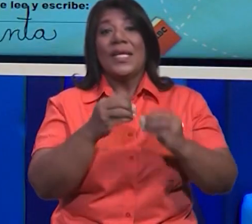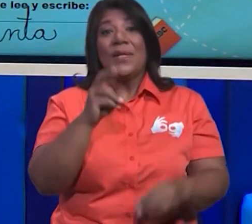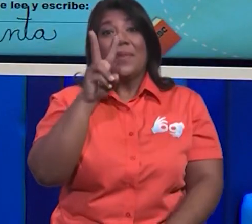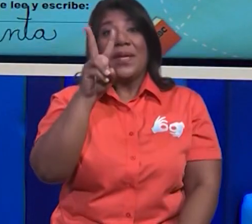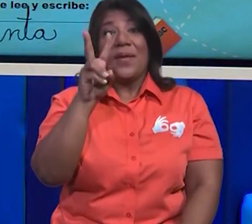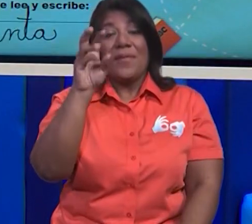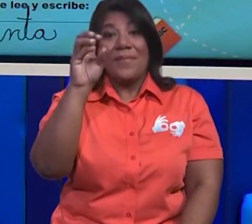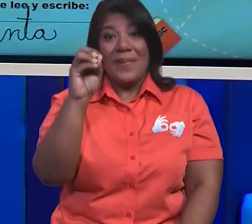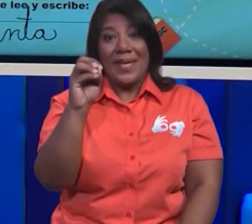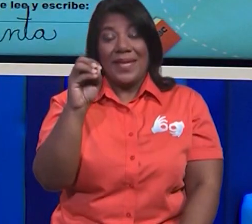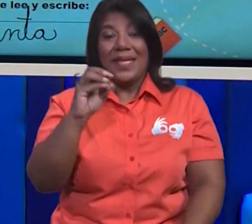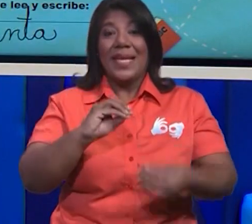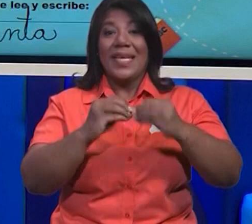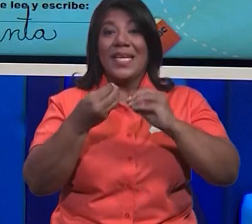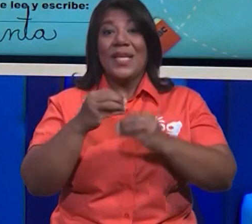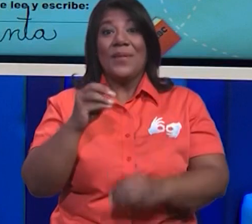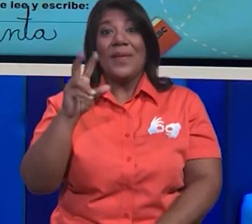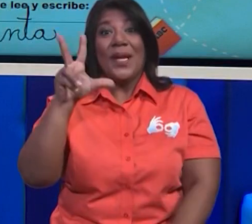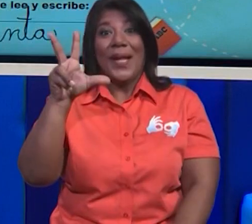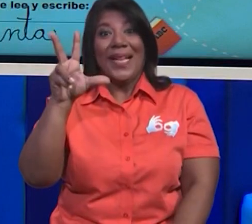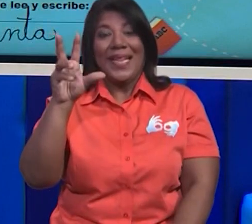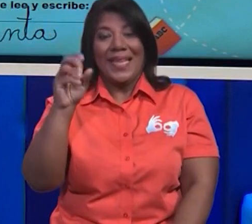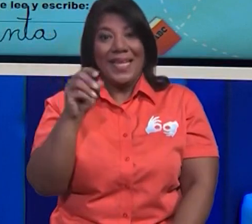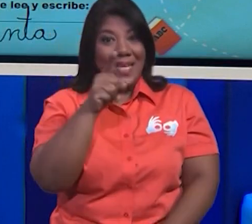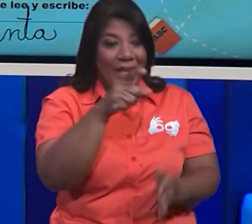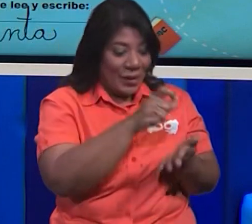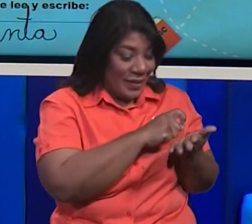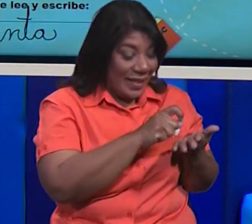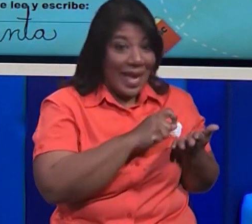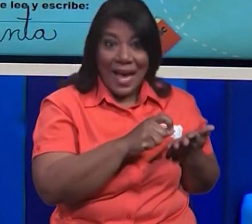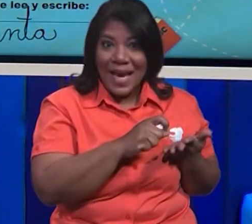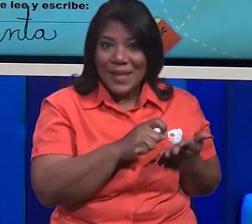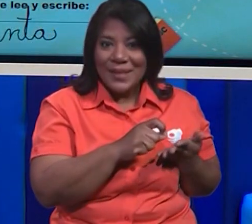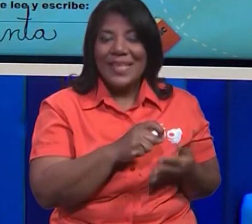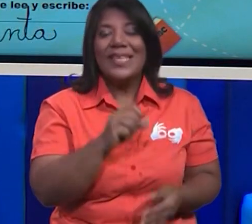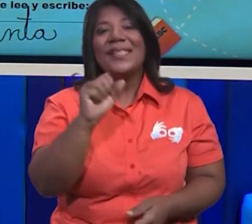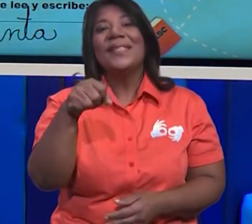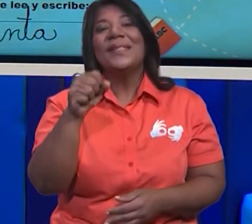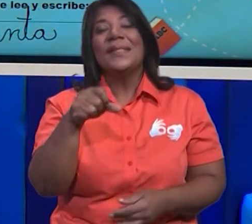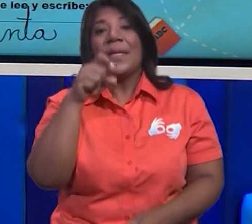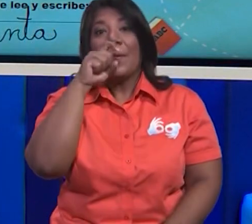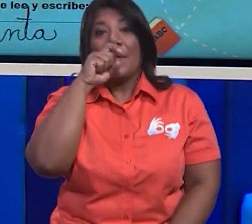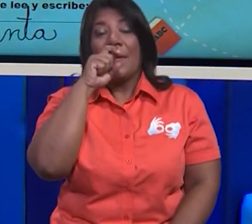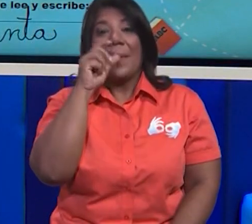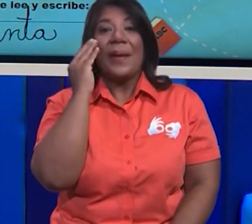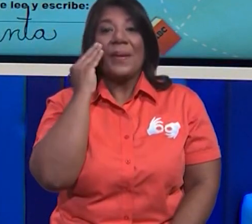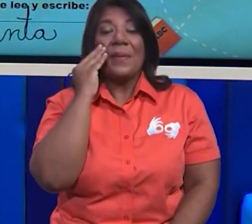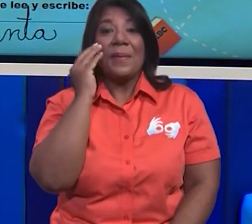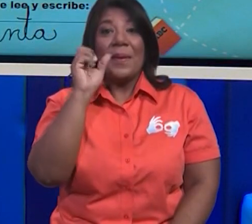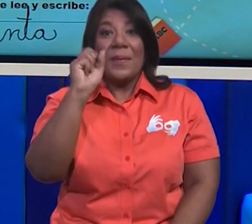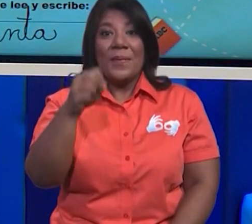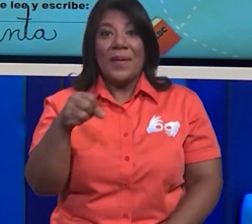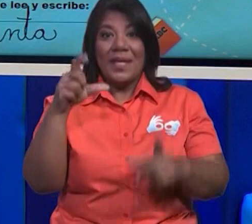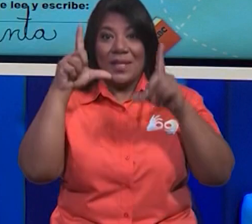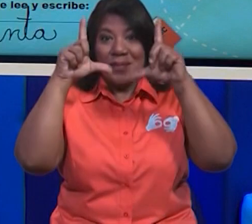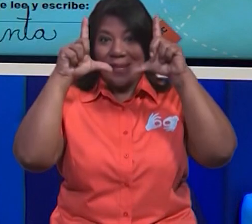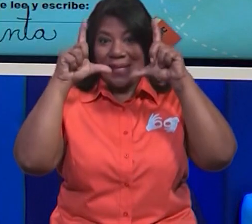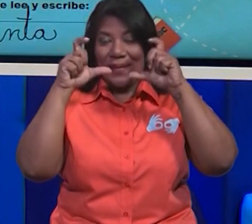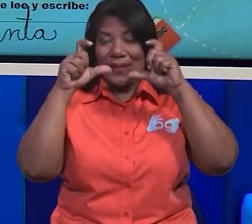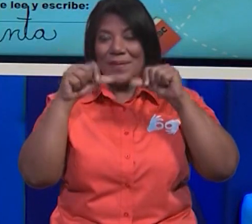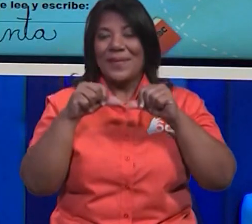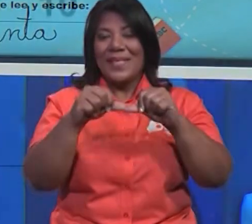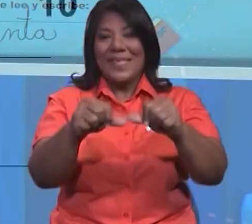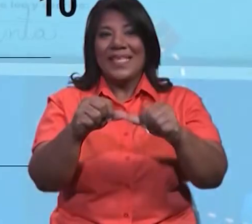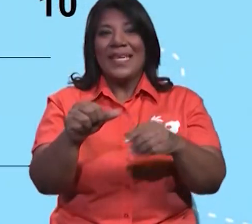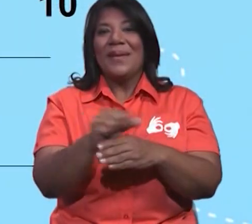y el número 30. ¿Estás anotando? Sí. Así que, mamá, papá, tómenle la fotito para que su niño siga